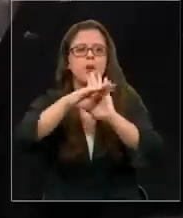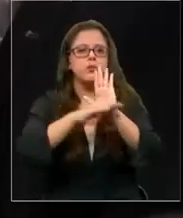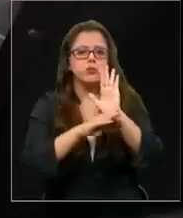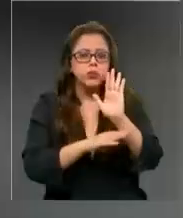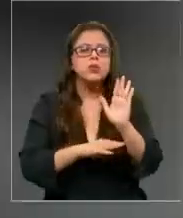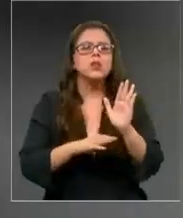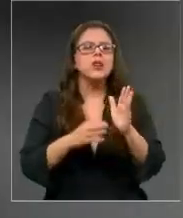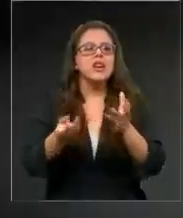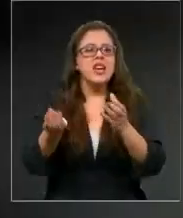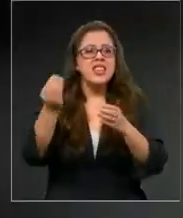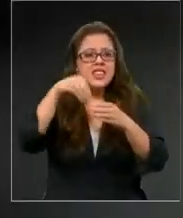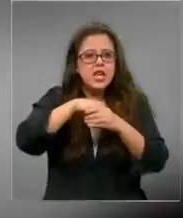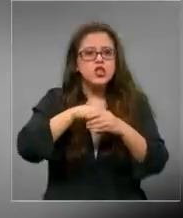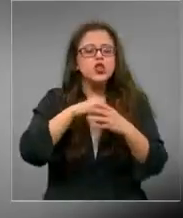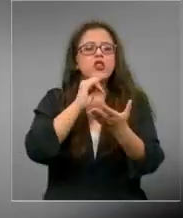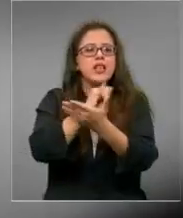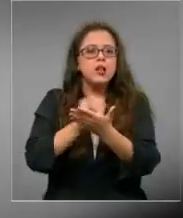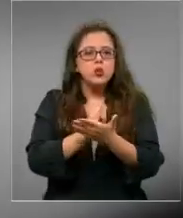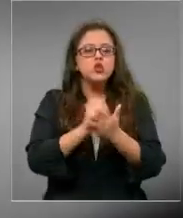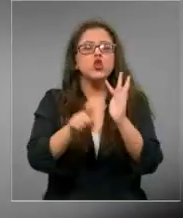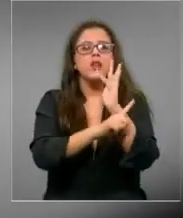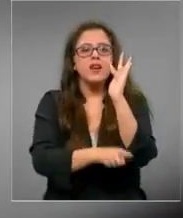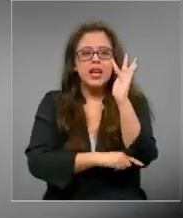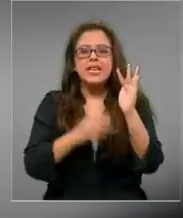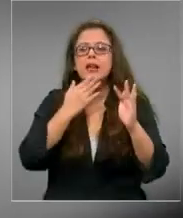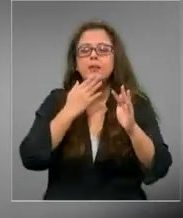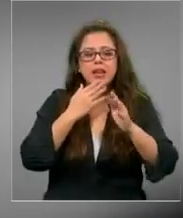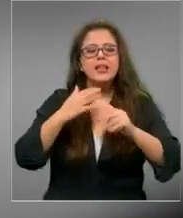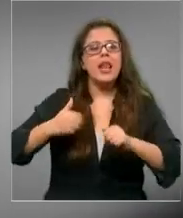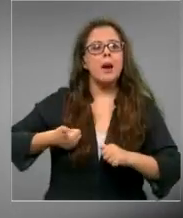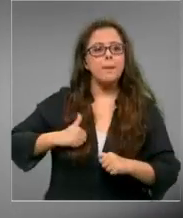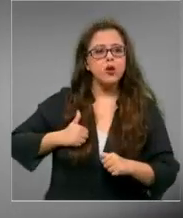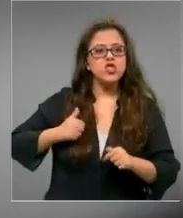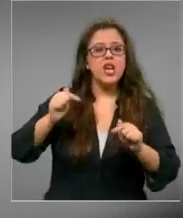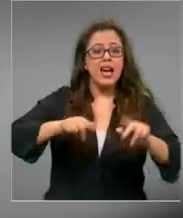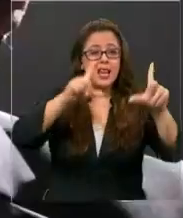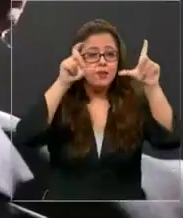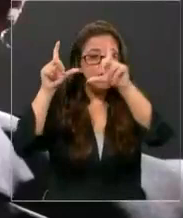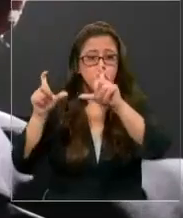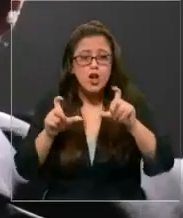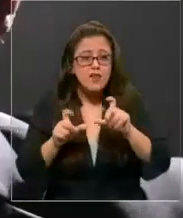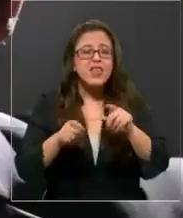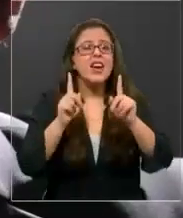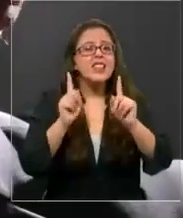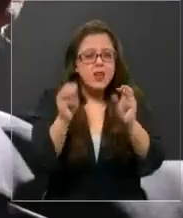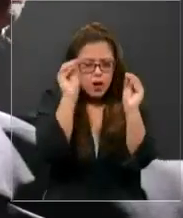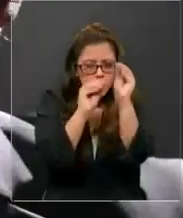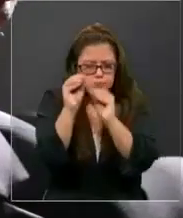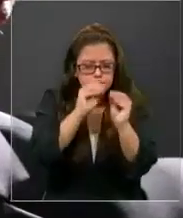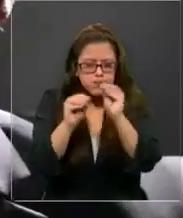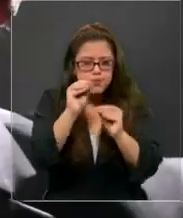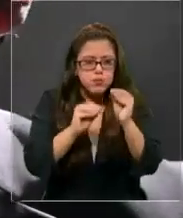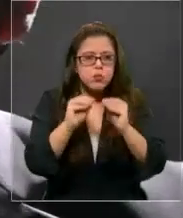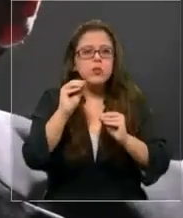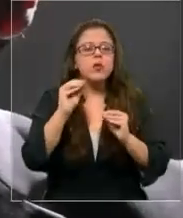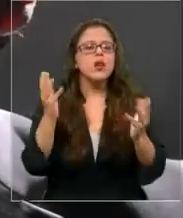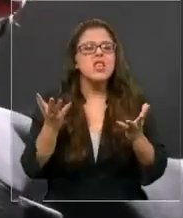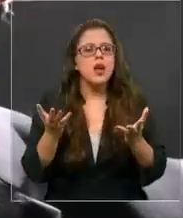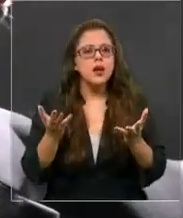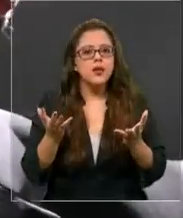interinstitucionales del Ministerio Público y las policías. El set fotográfico se tiene que diseñar en función